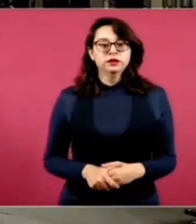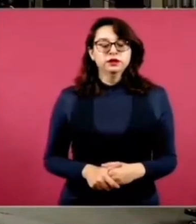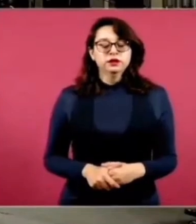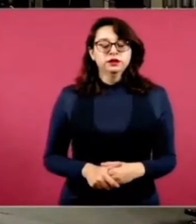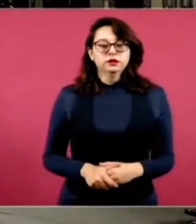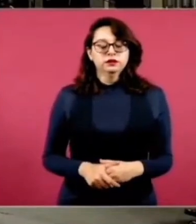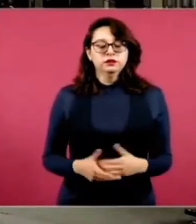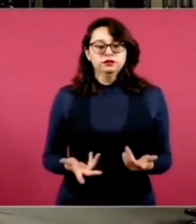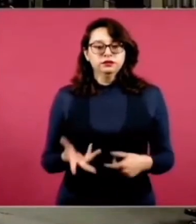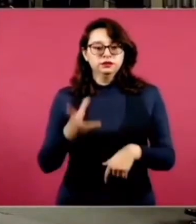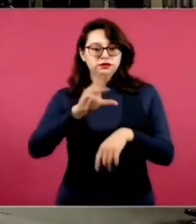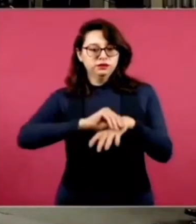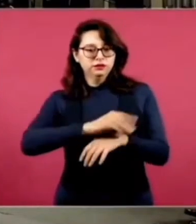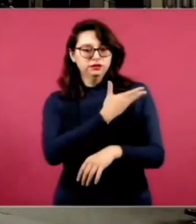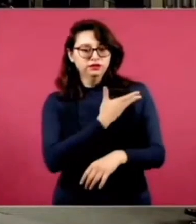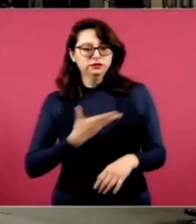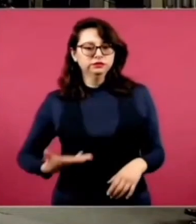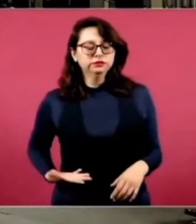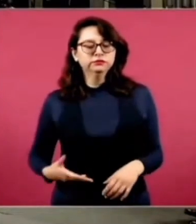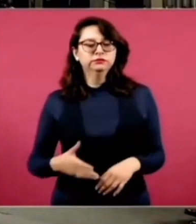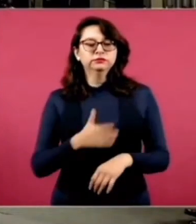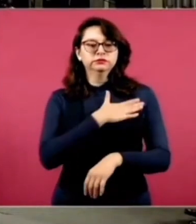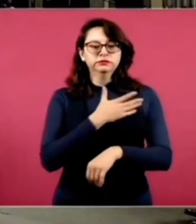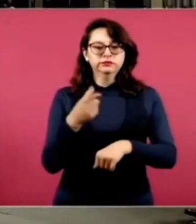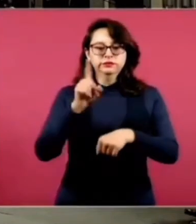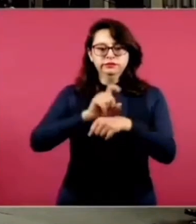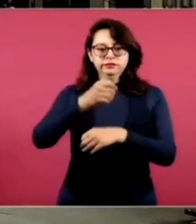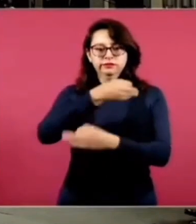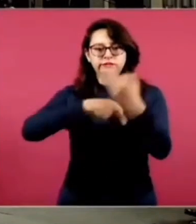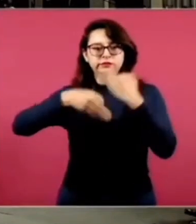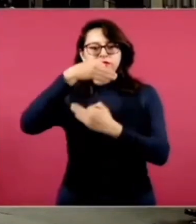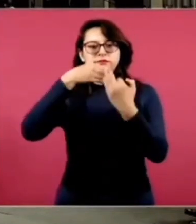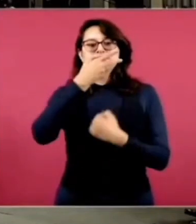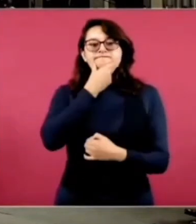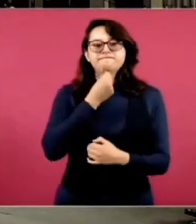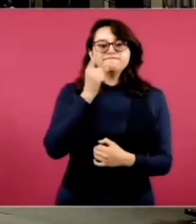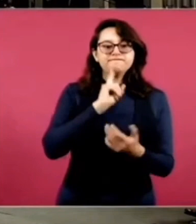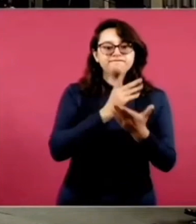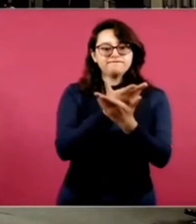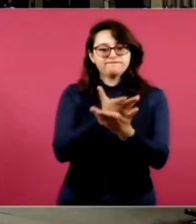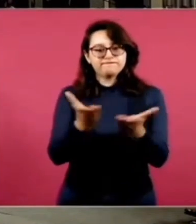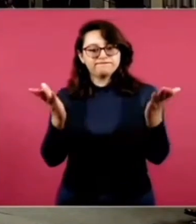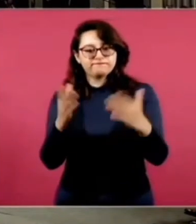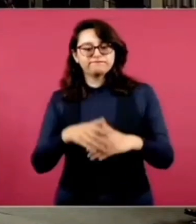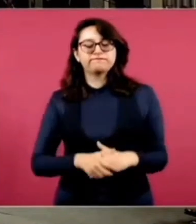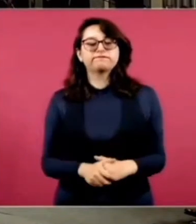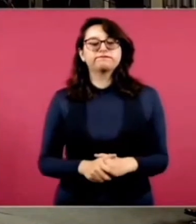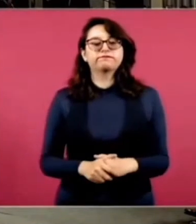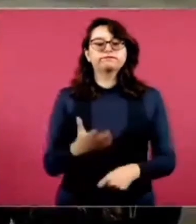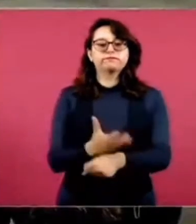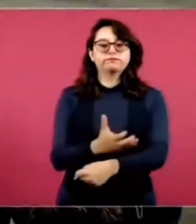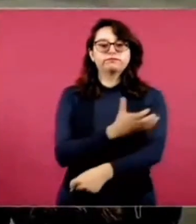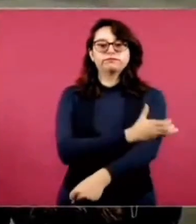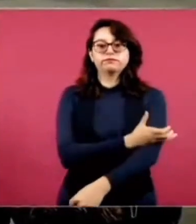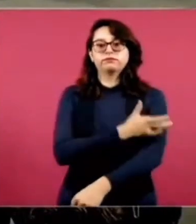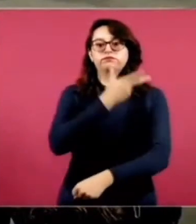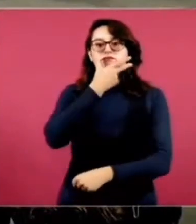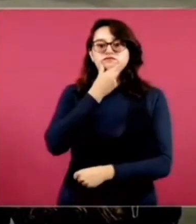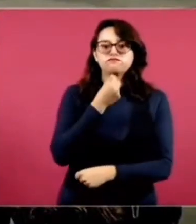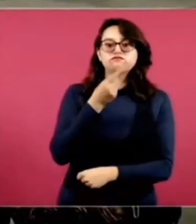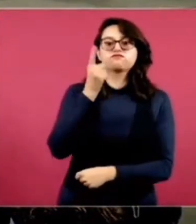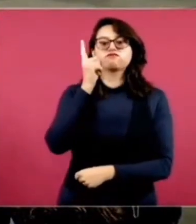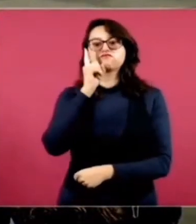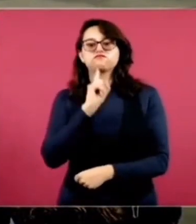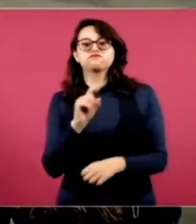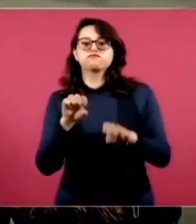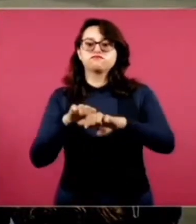Con su permiso, señor presidente. Buenos días a todas y a todos. Saludo a mis compañeros y compañeras del